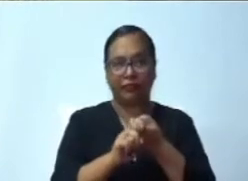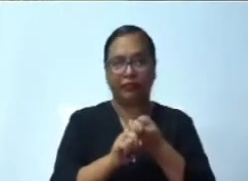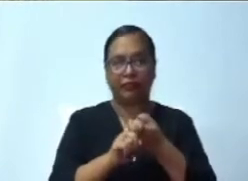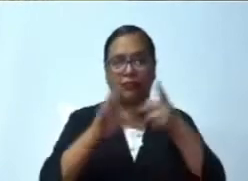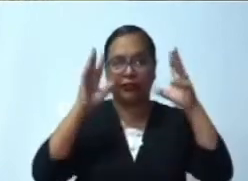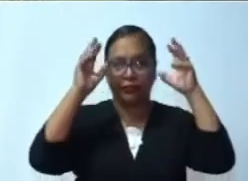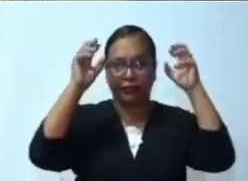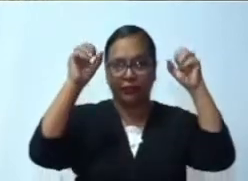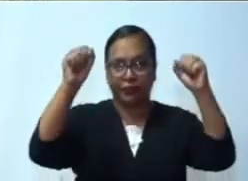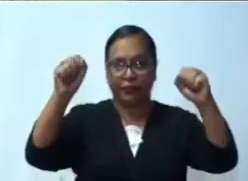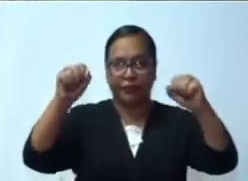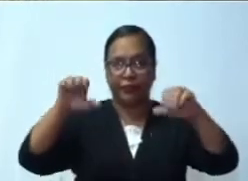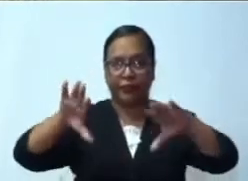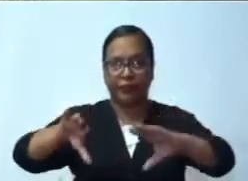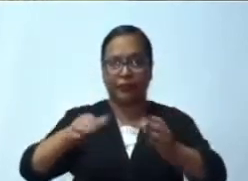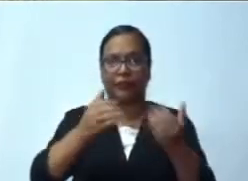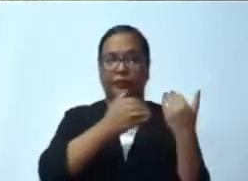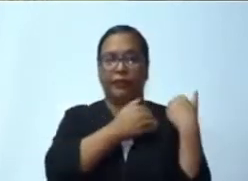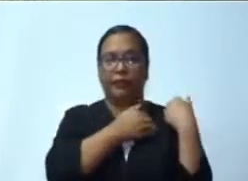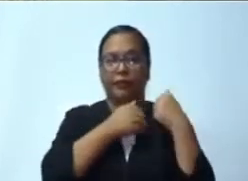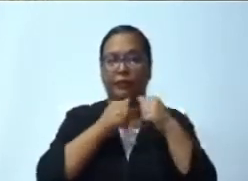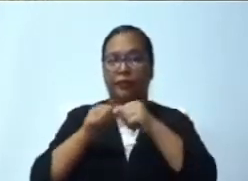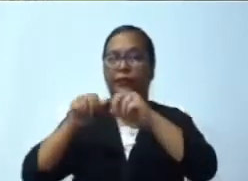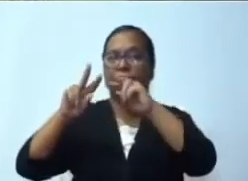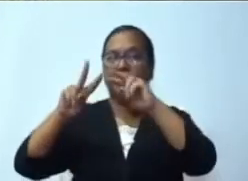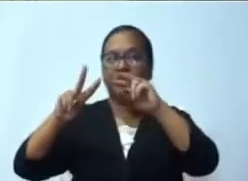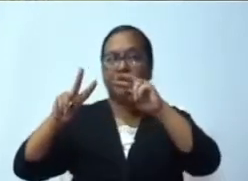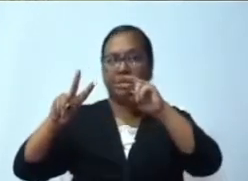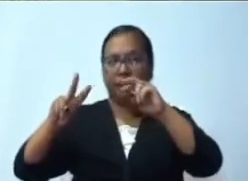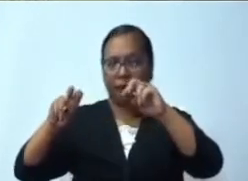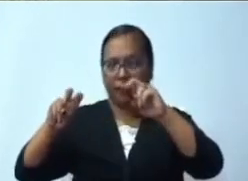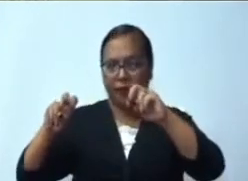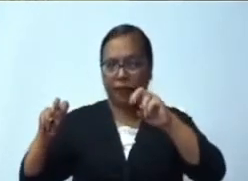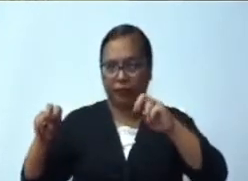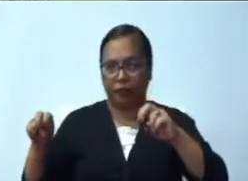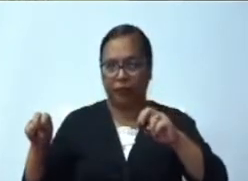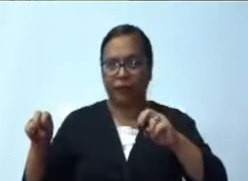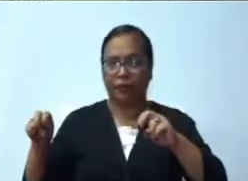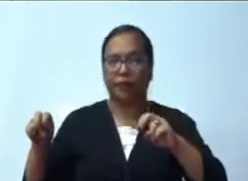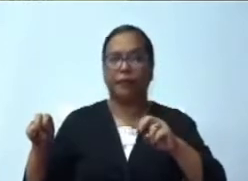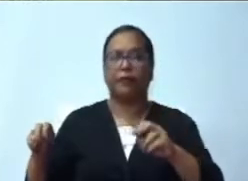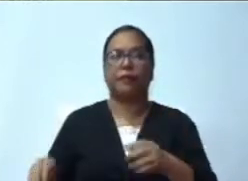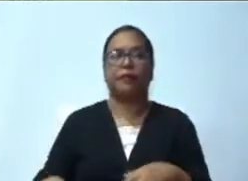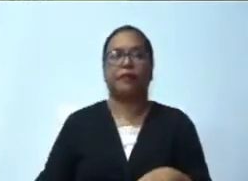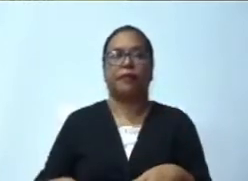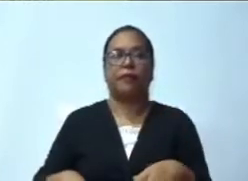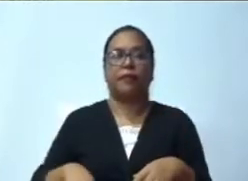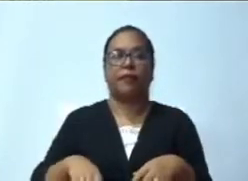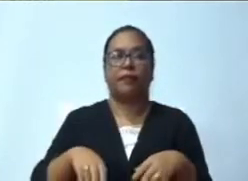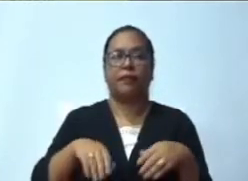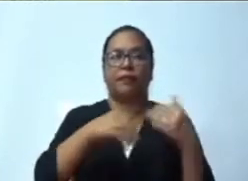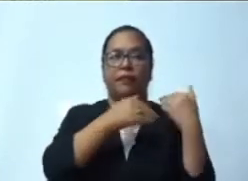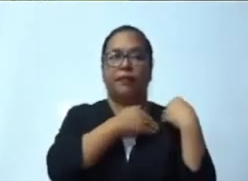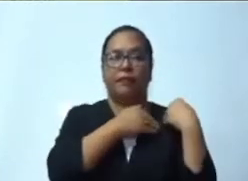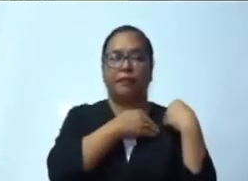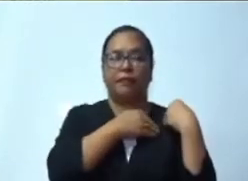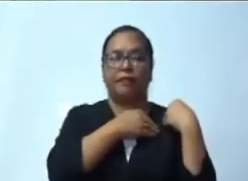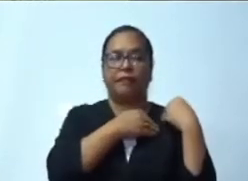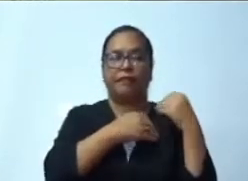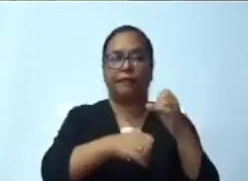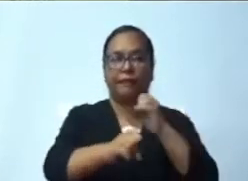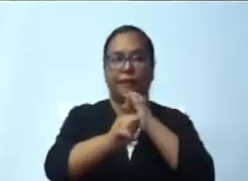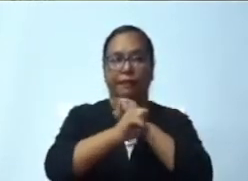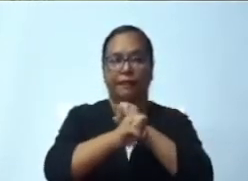Vertico Santana, nos haya pasado el turno porque precisamente no escuché ningún